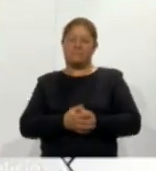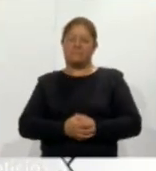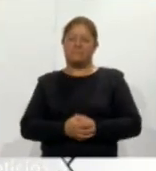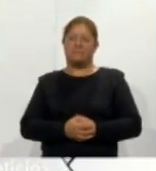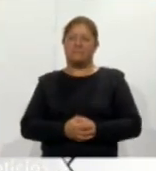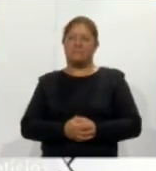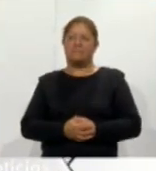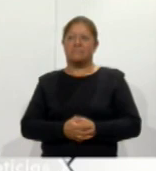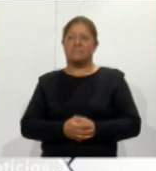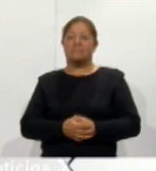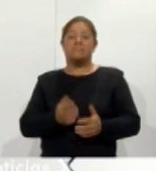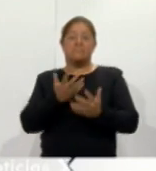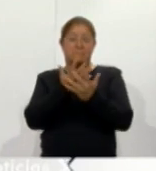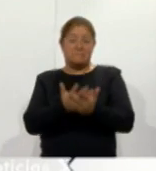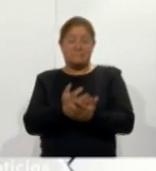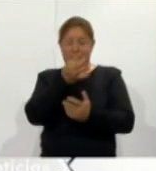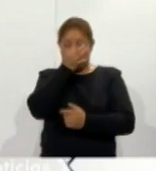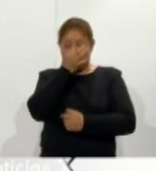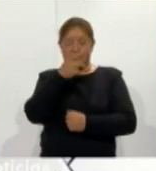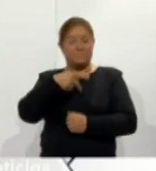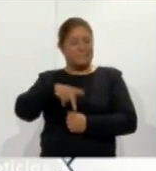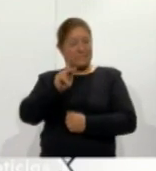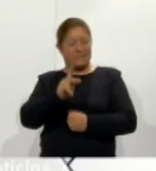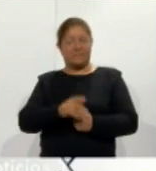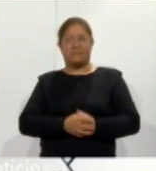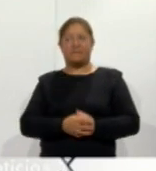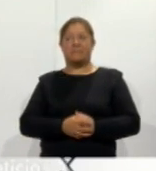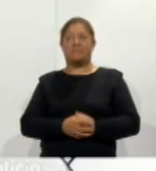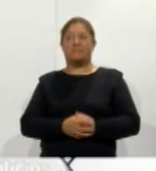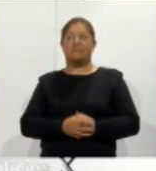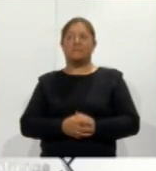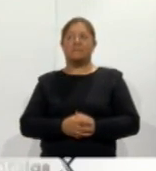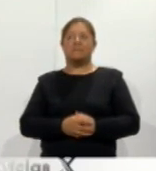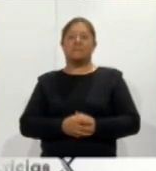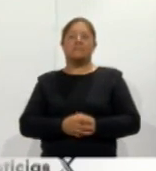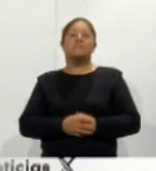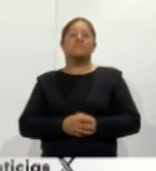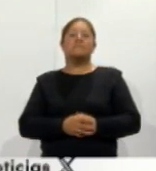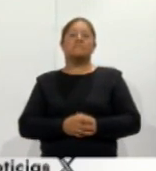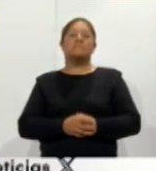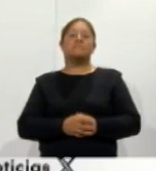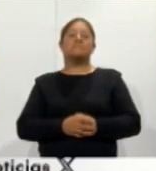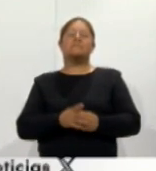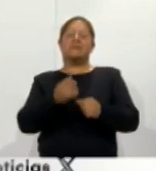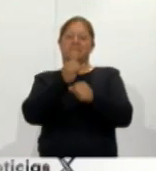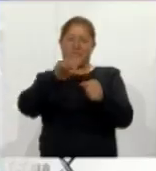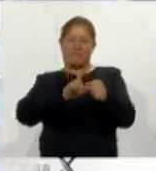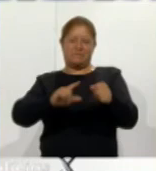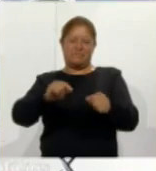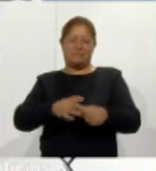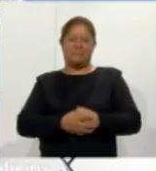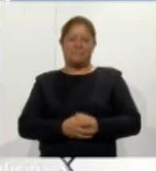Vamos a hacer una breve pausa pero antes le dejamos con información nacional